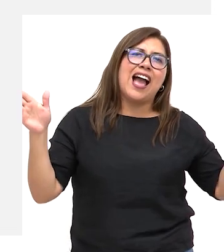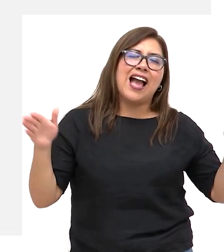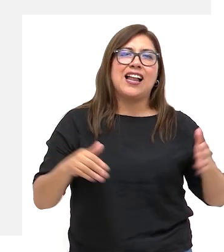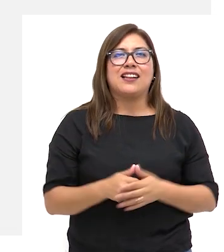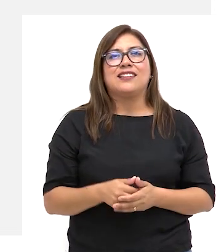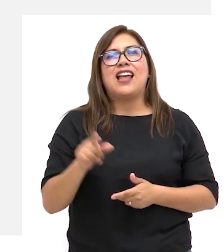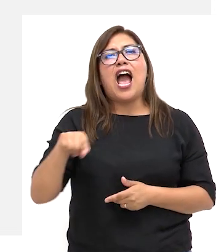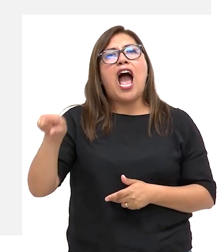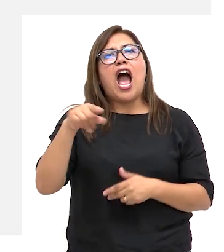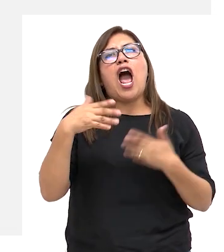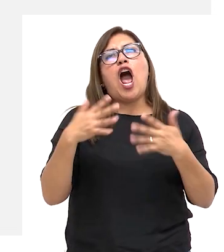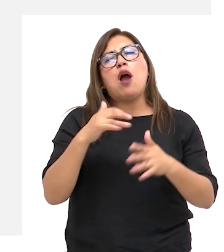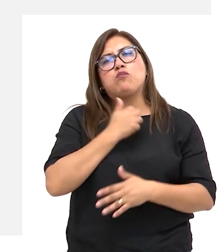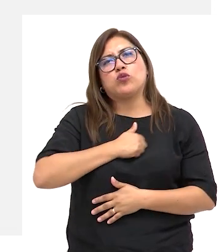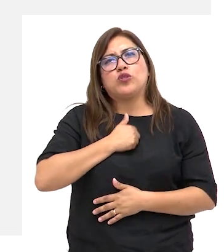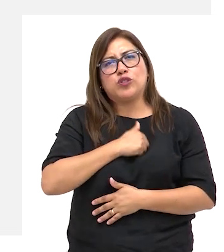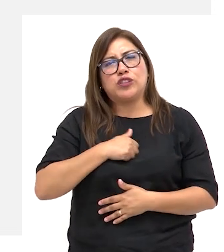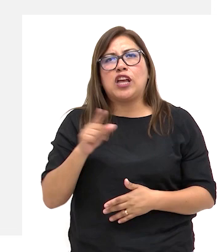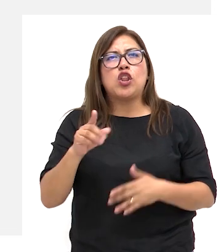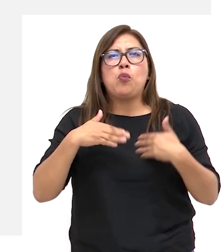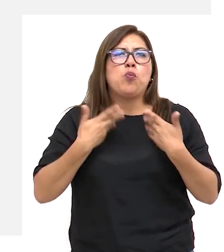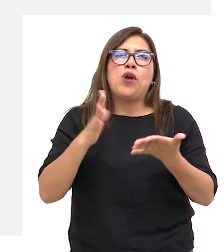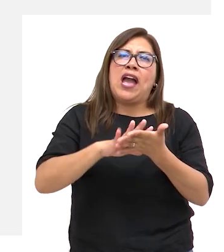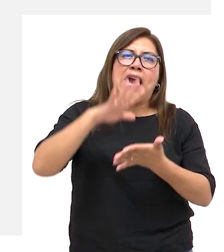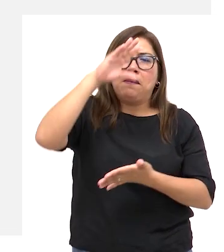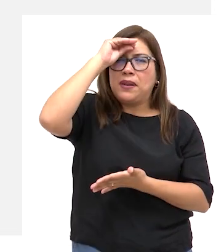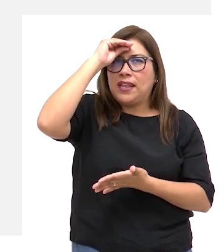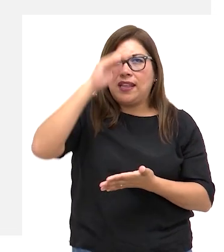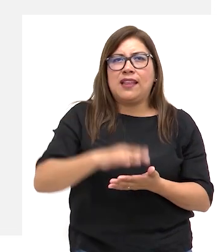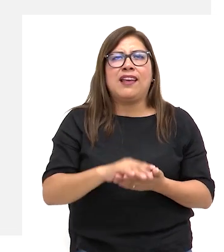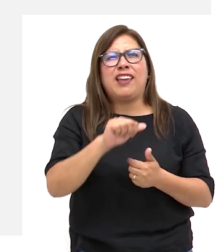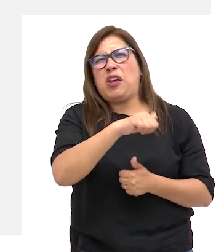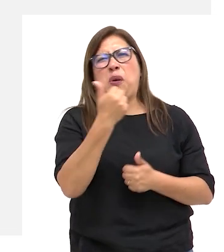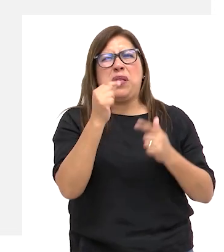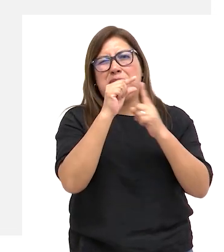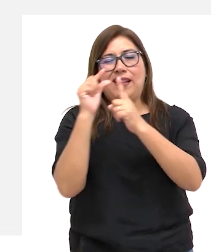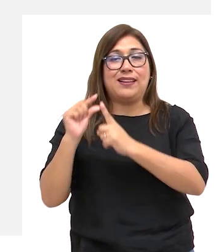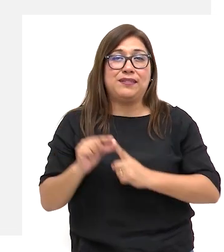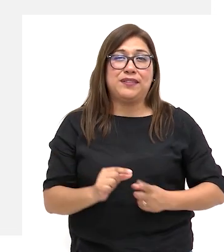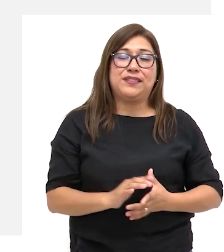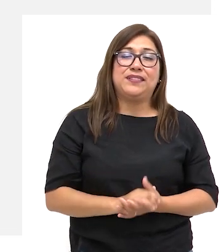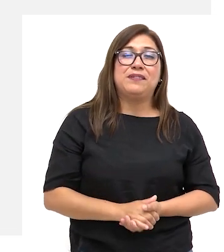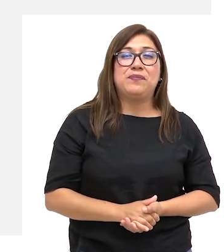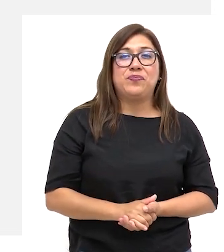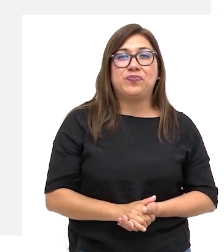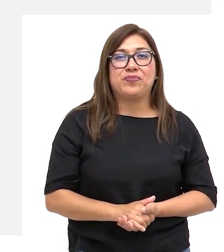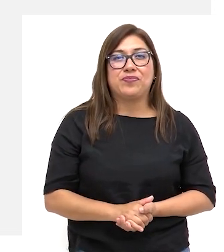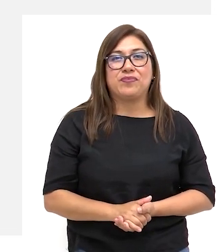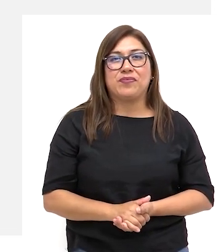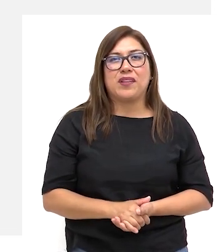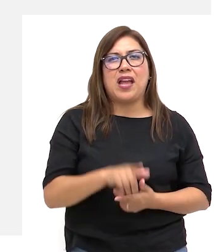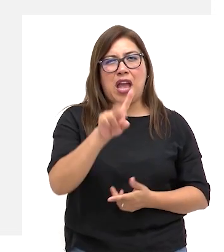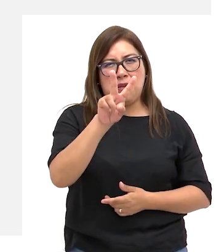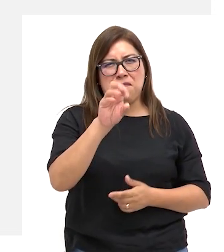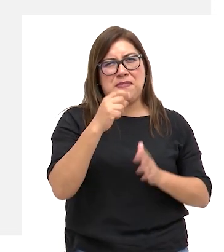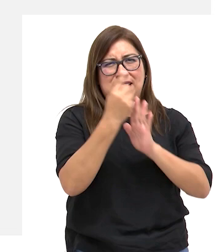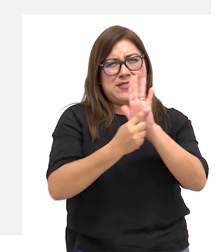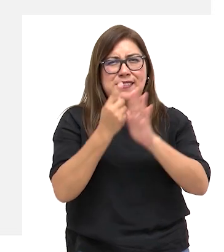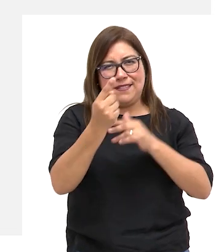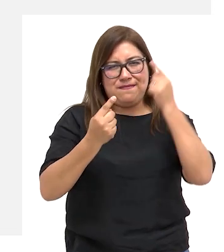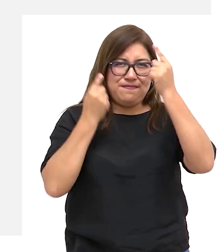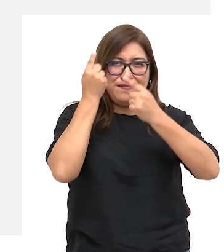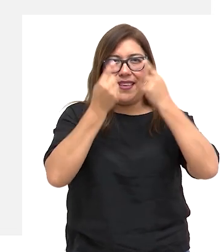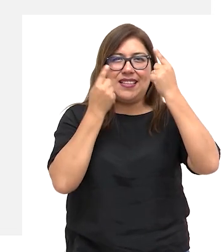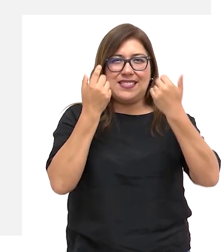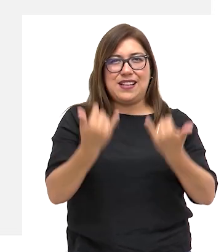ángeles, que son seres asexuados, que no pueden aprender, entre otros. Tómate 20